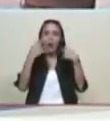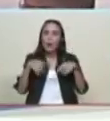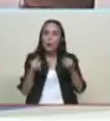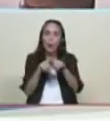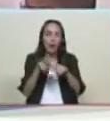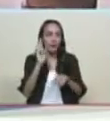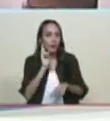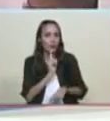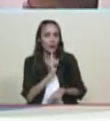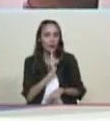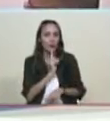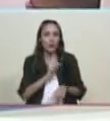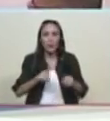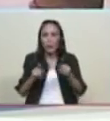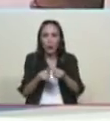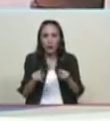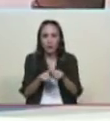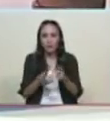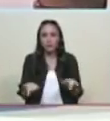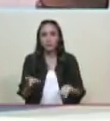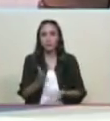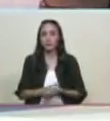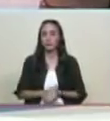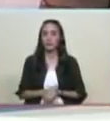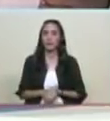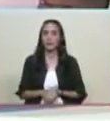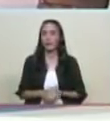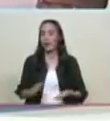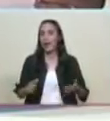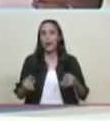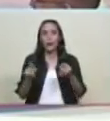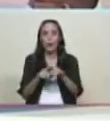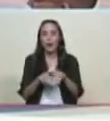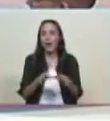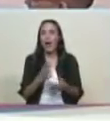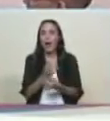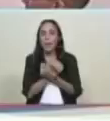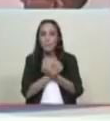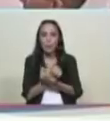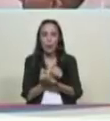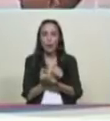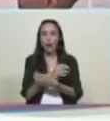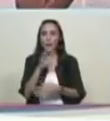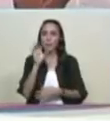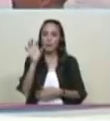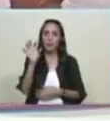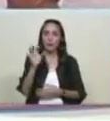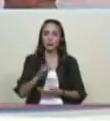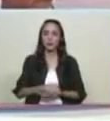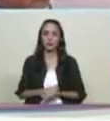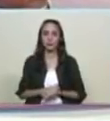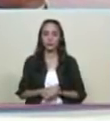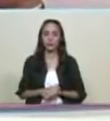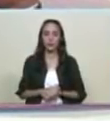y siendo bolivariano somos profundamente nacionalistas venezolanistas